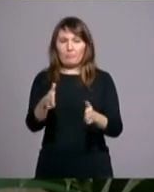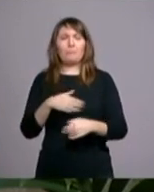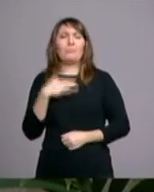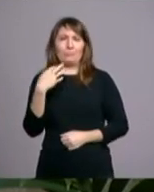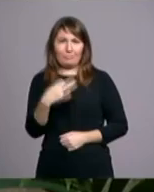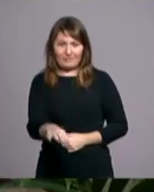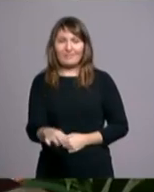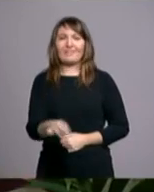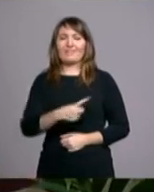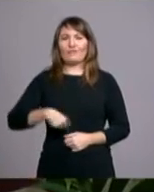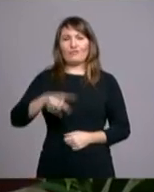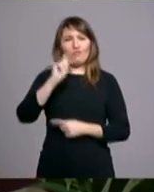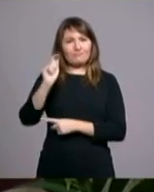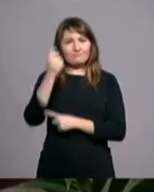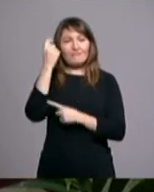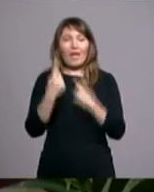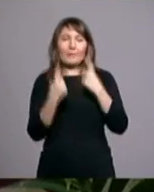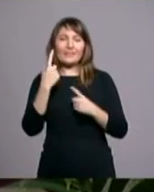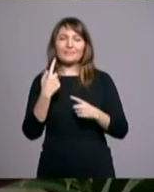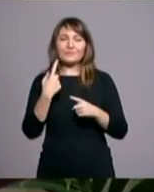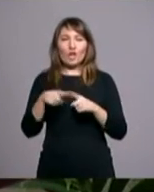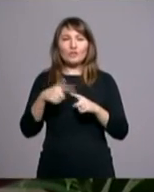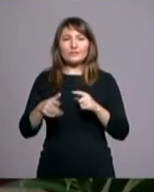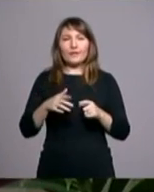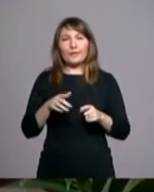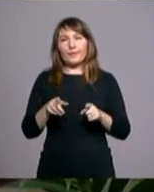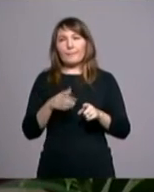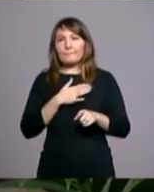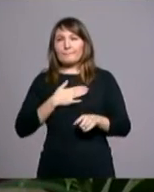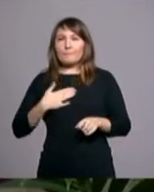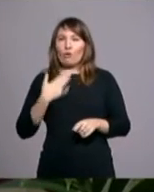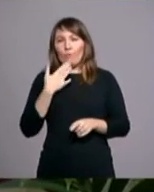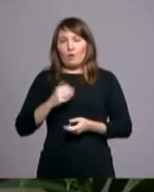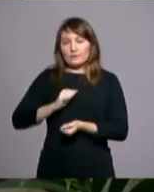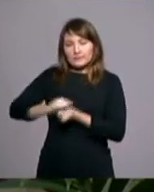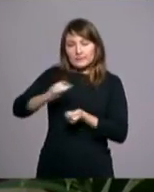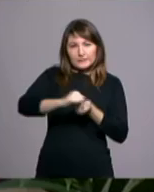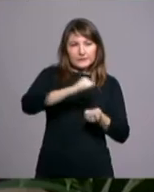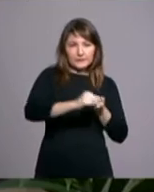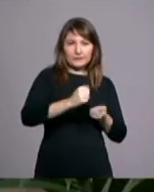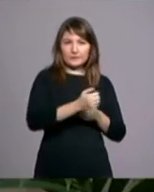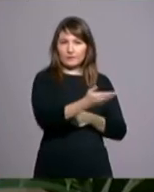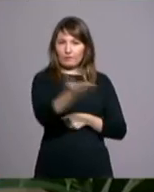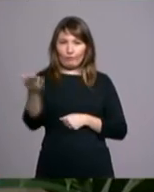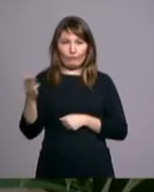que a veces esas espadas que queremos poner para